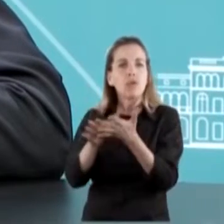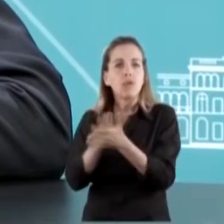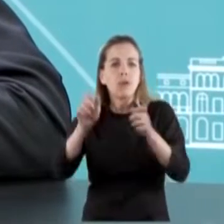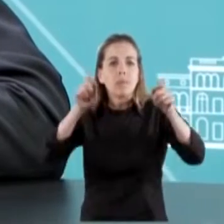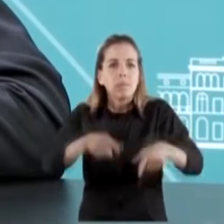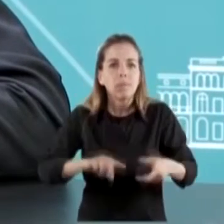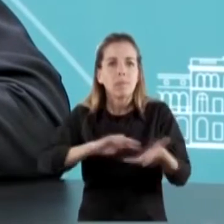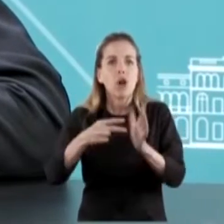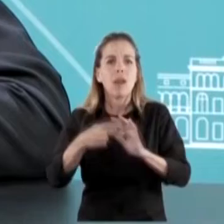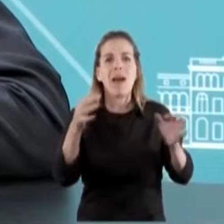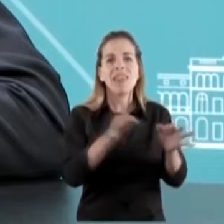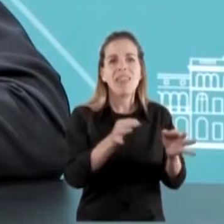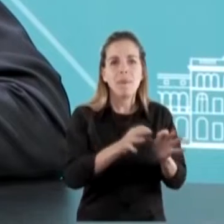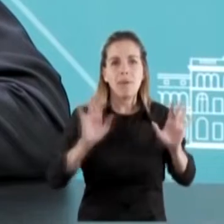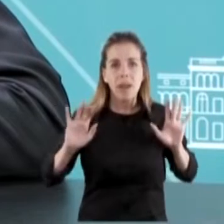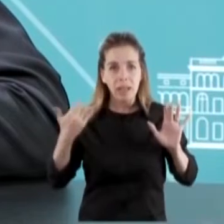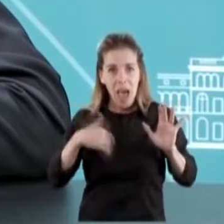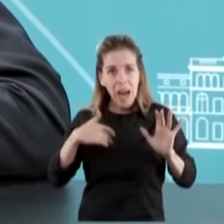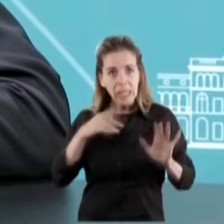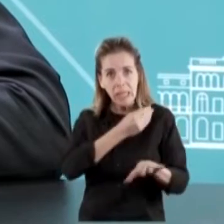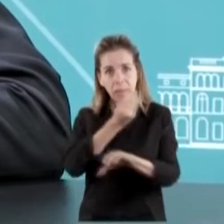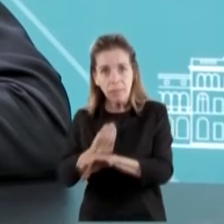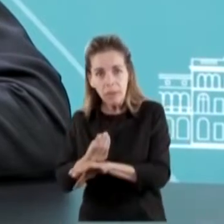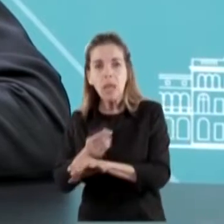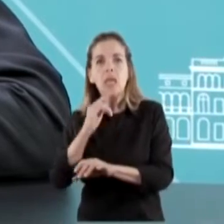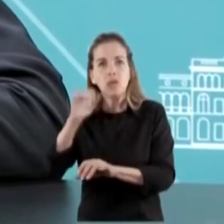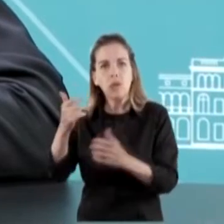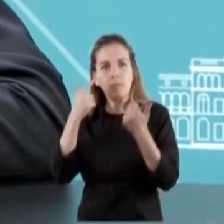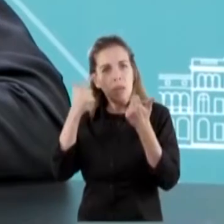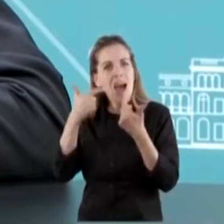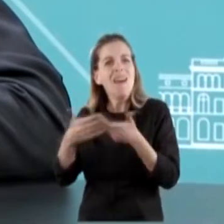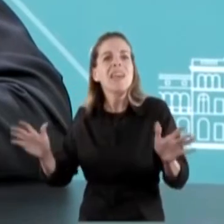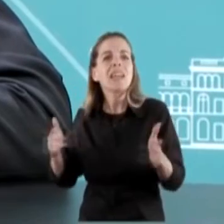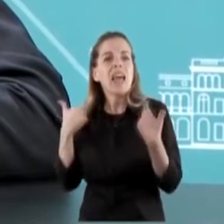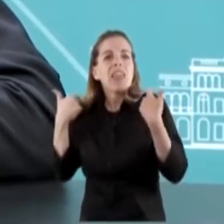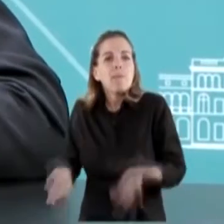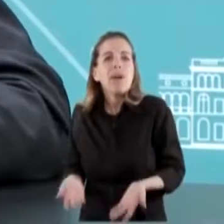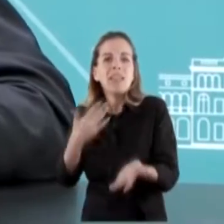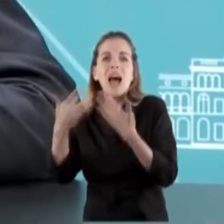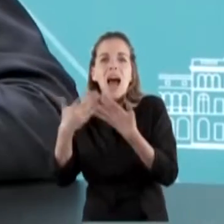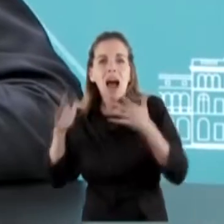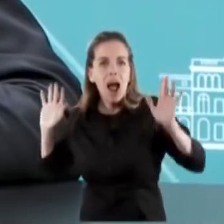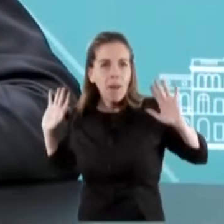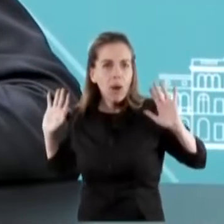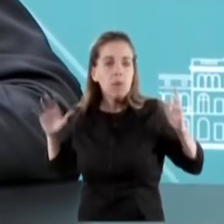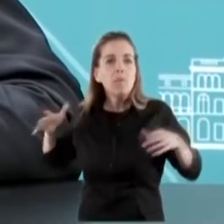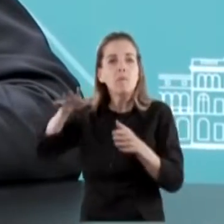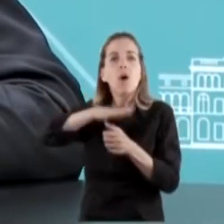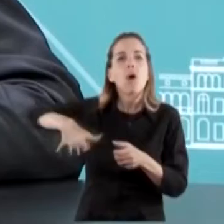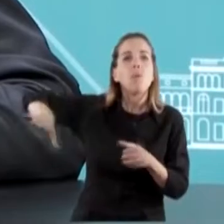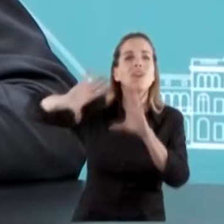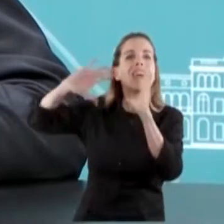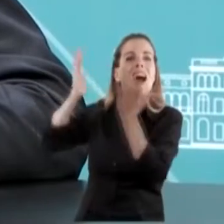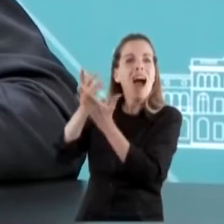Y la Argentina lo que demostró justamente es que está dispuesta al diálogo y que el mecanismo que la comunidad internacional determinó, que es un